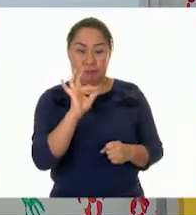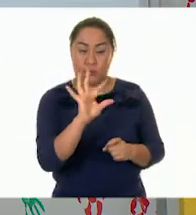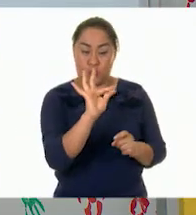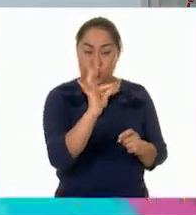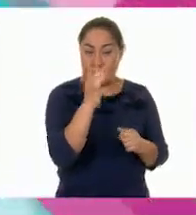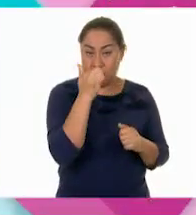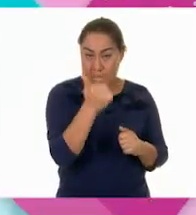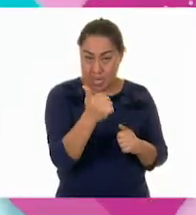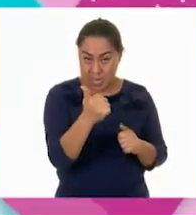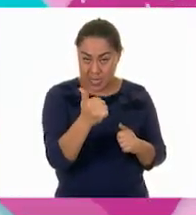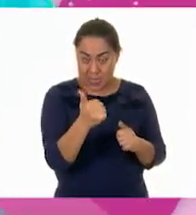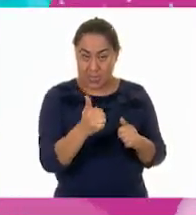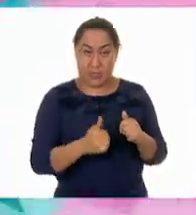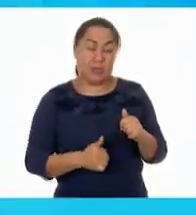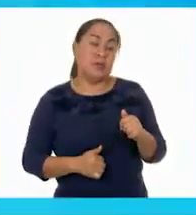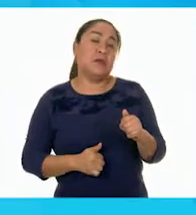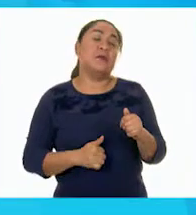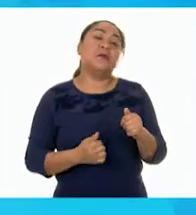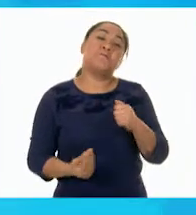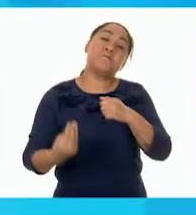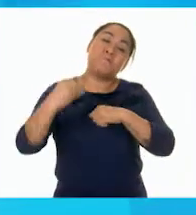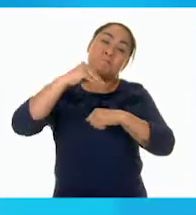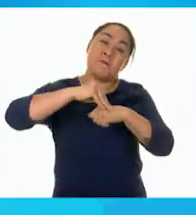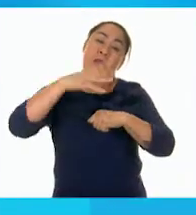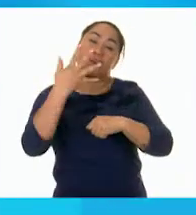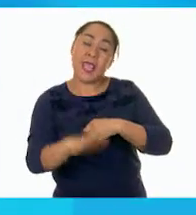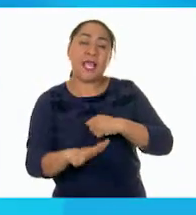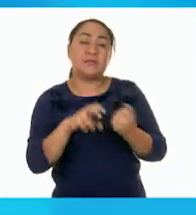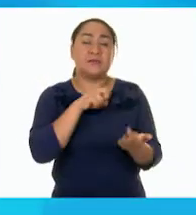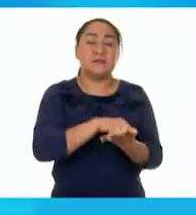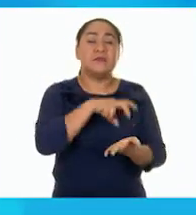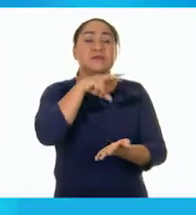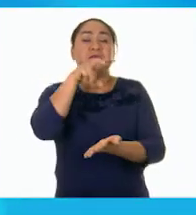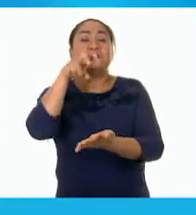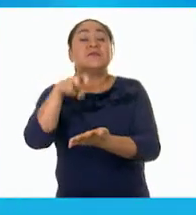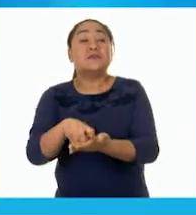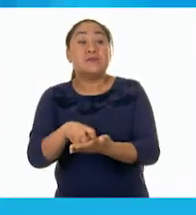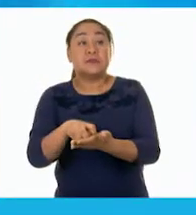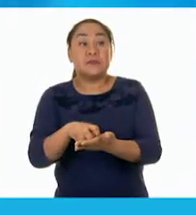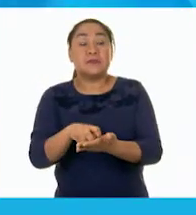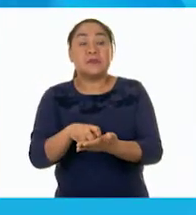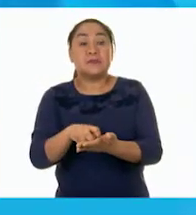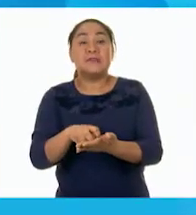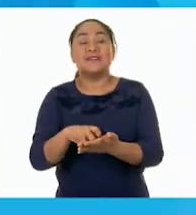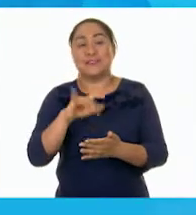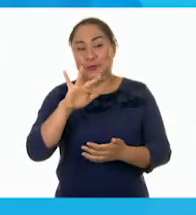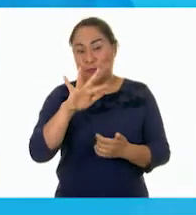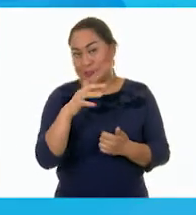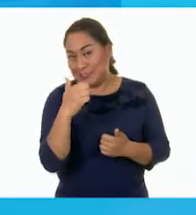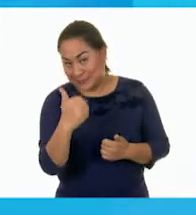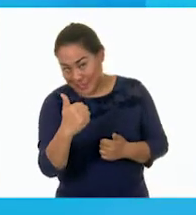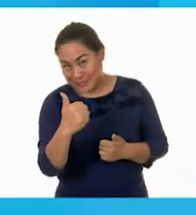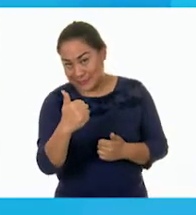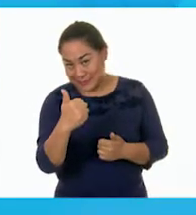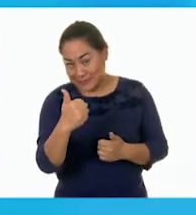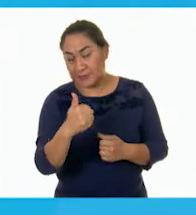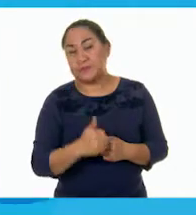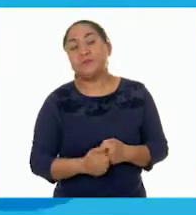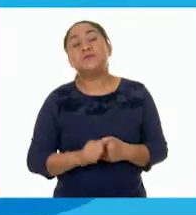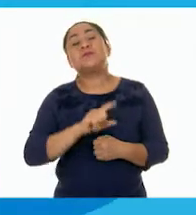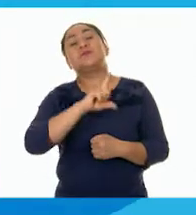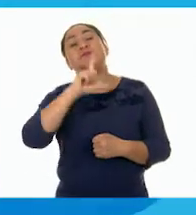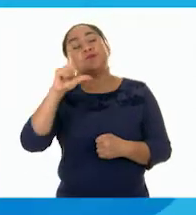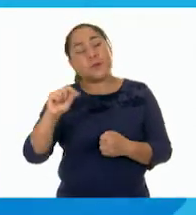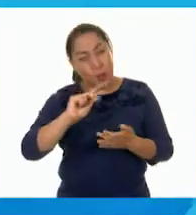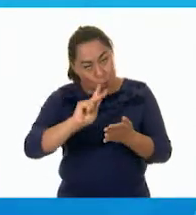más diez. Nos da... Cincuenta y seis. Muy bien. Y el